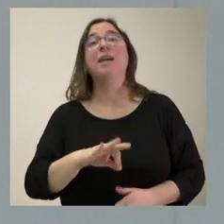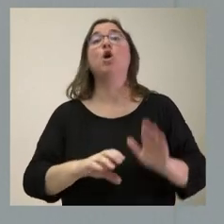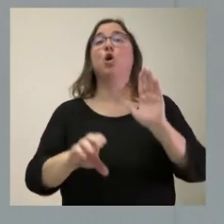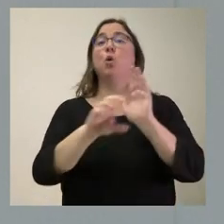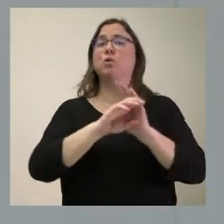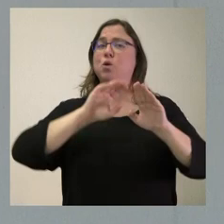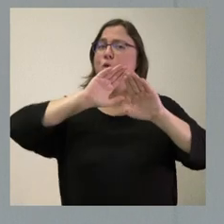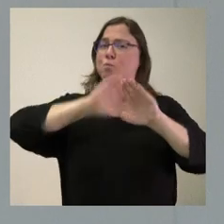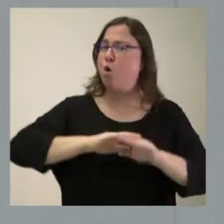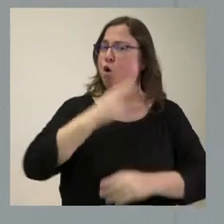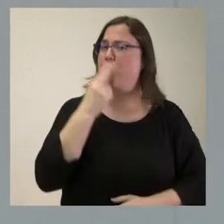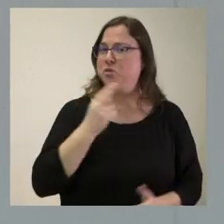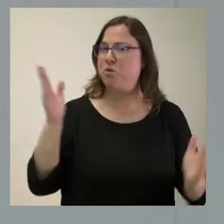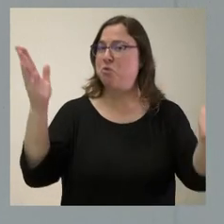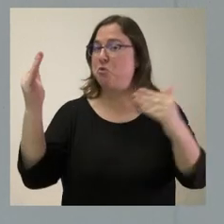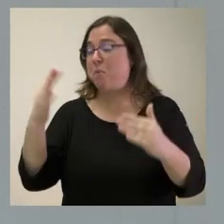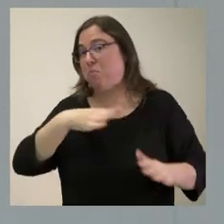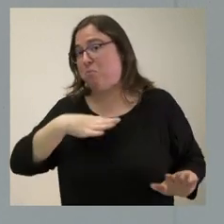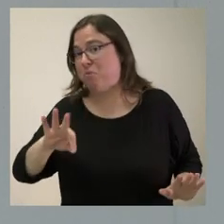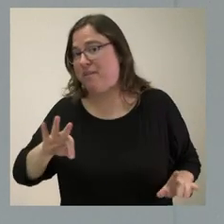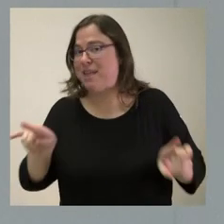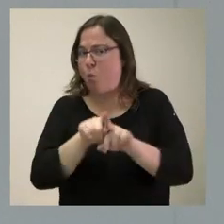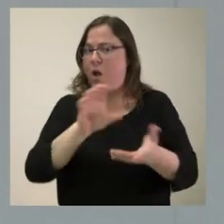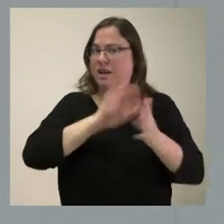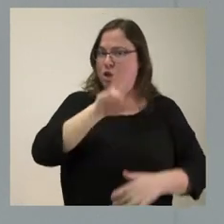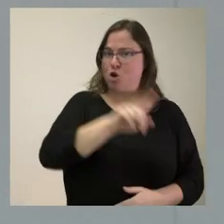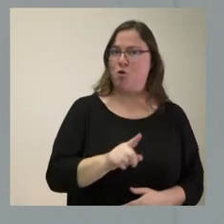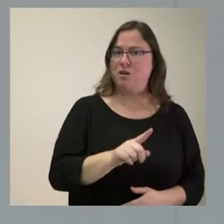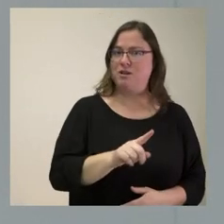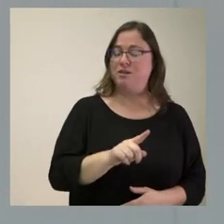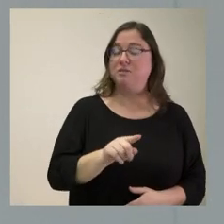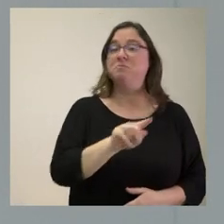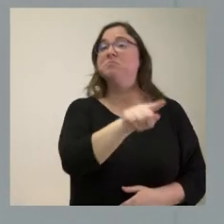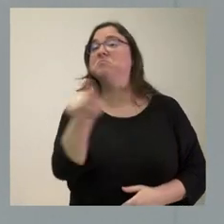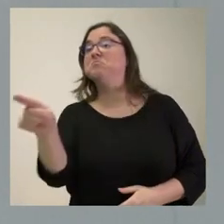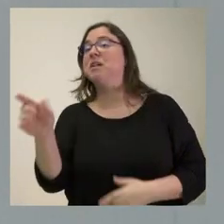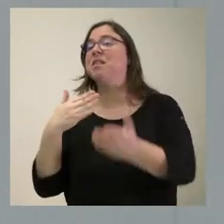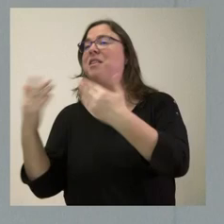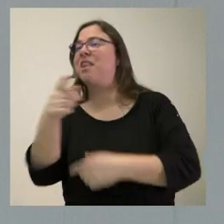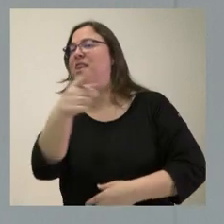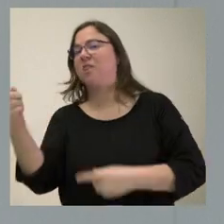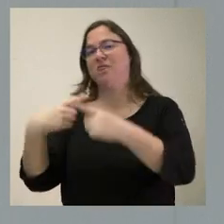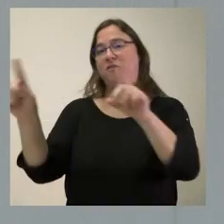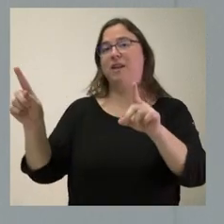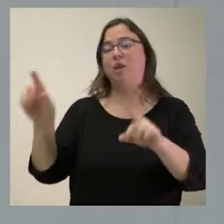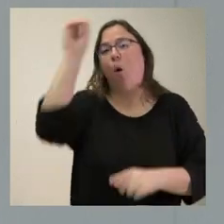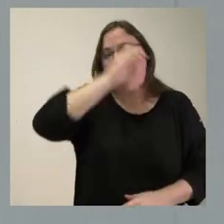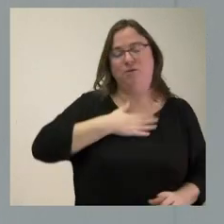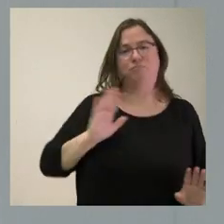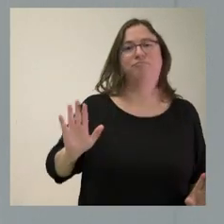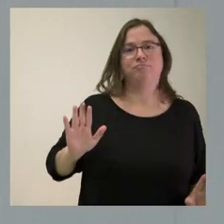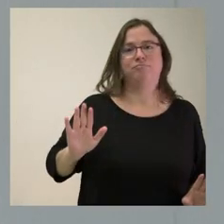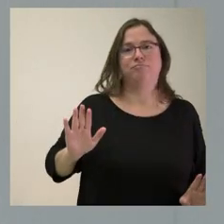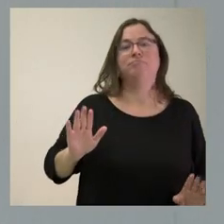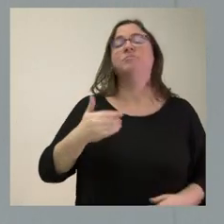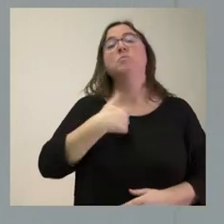Constitución española que tiene el Gobierno de Castilla y León y que vemos que el tratamiento no es igual. Es una impresión que tenemos y quizá